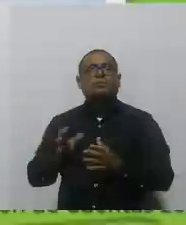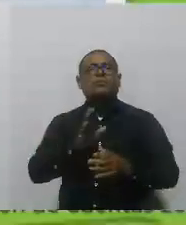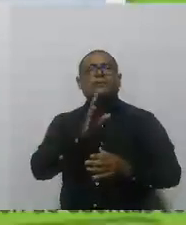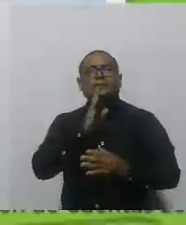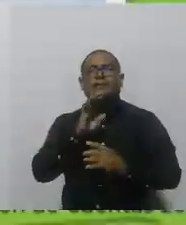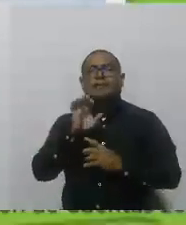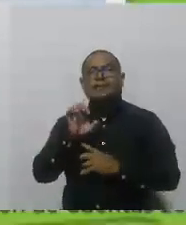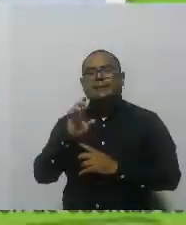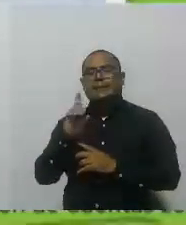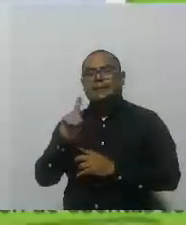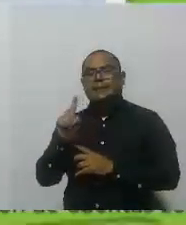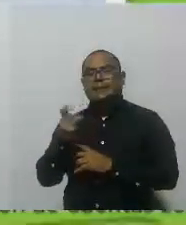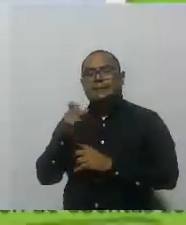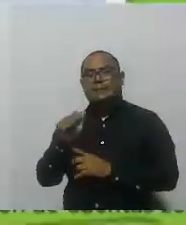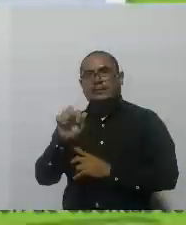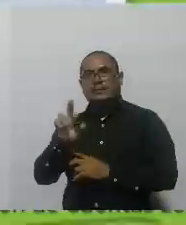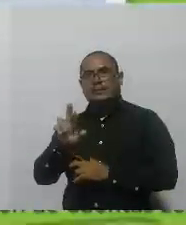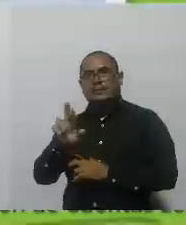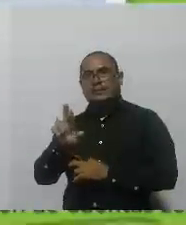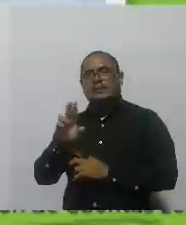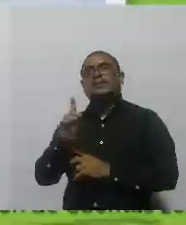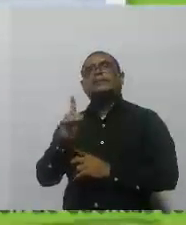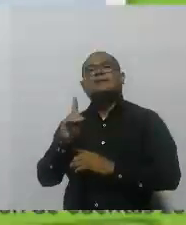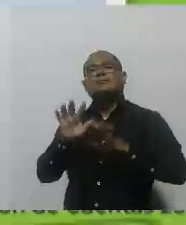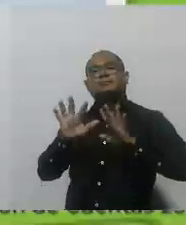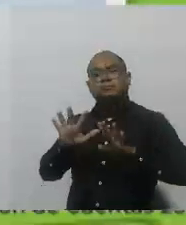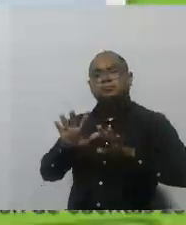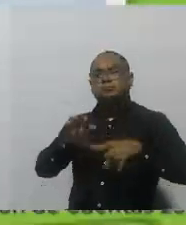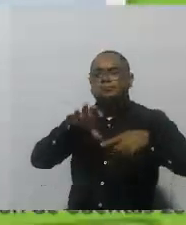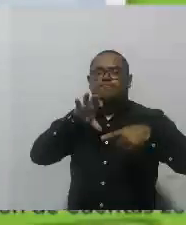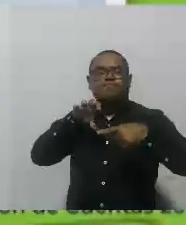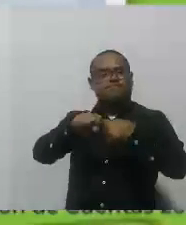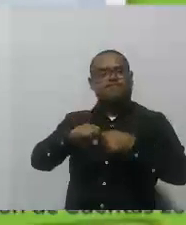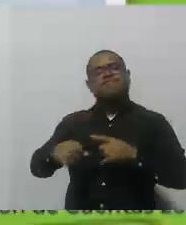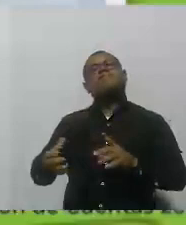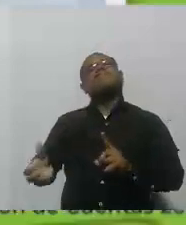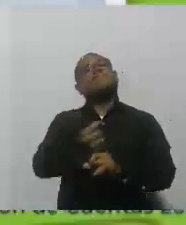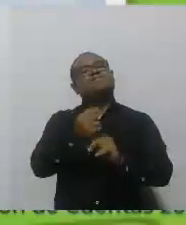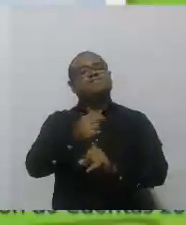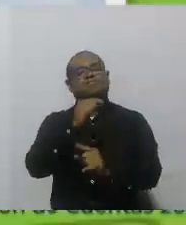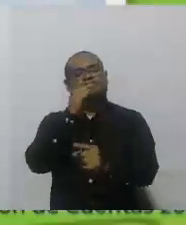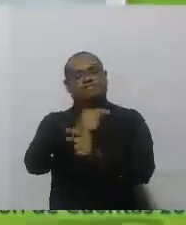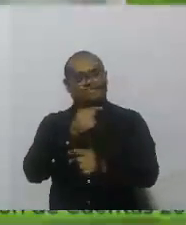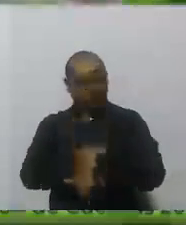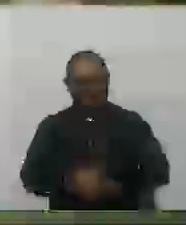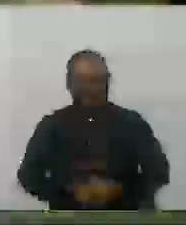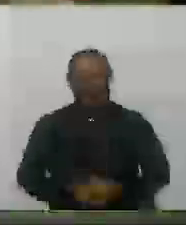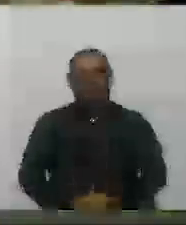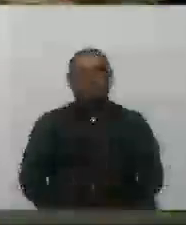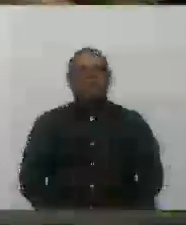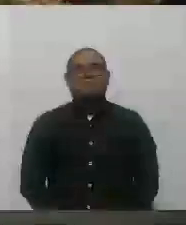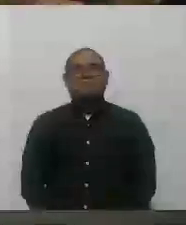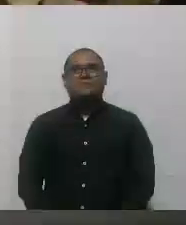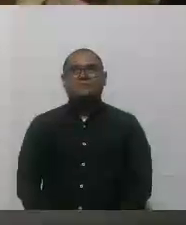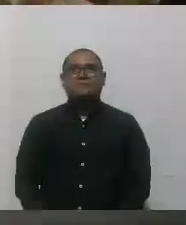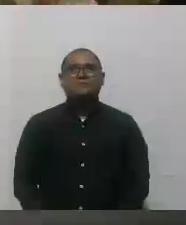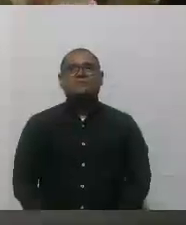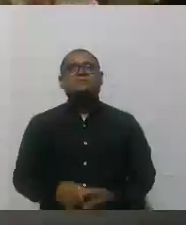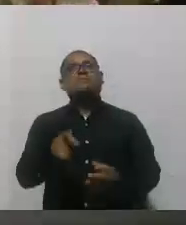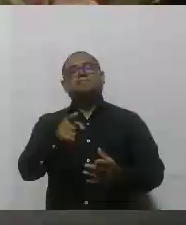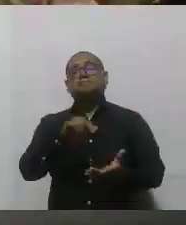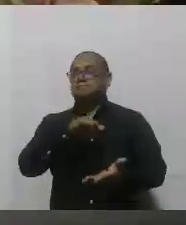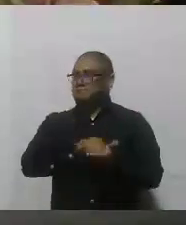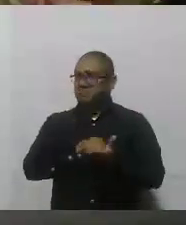a Edgar Arrieta con todos esos alcances que sé que se han logrado en Colombia Mayor y Renta Ciudadana. En la misma línea